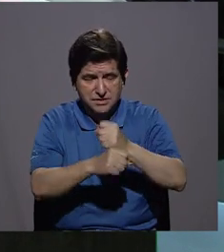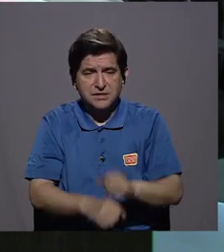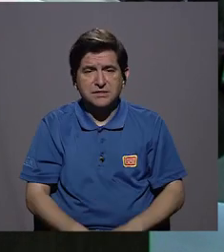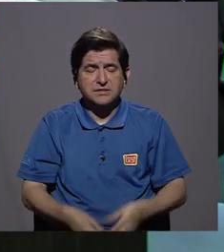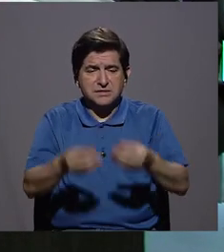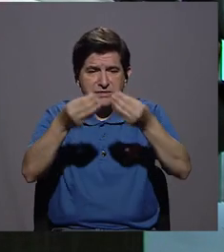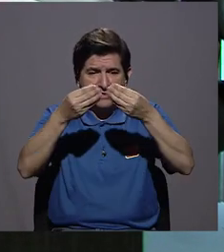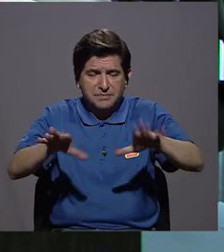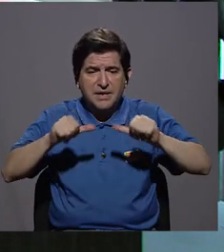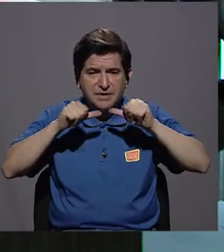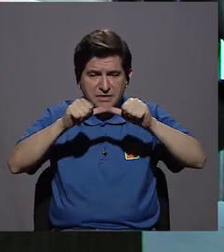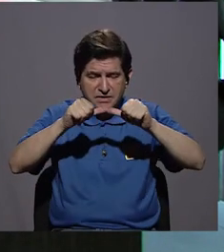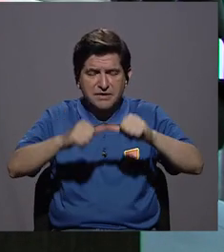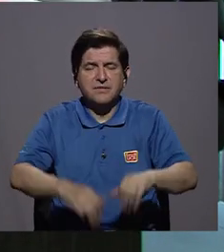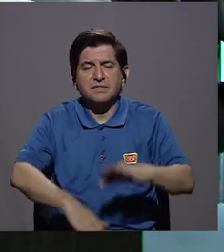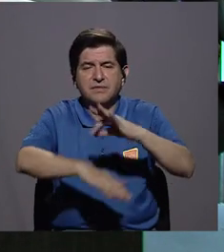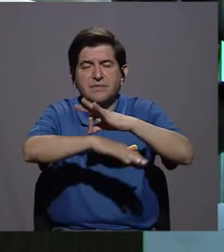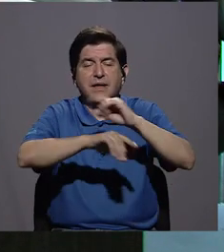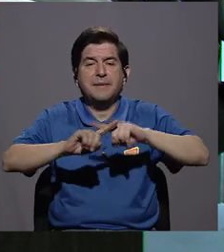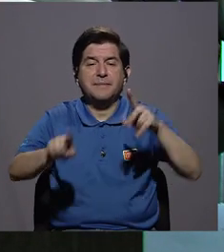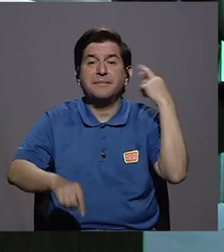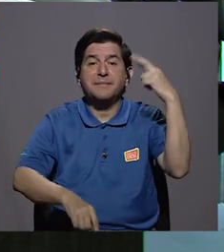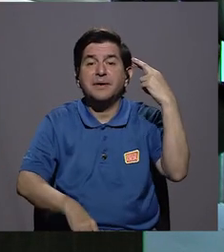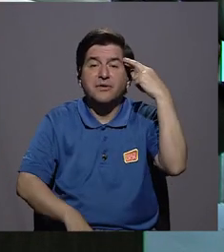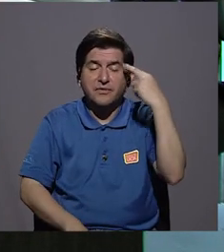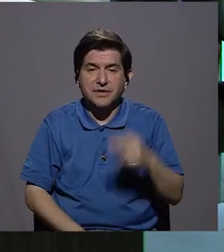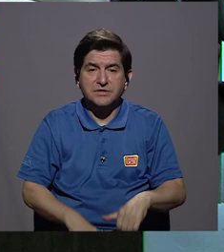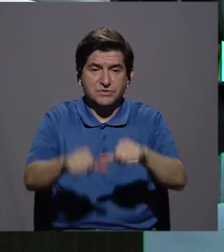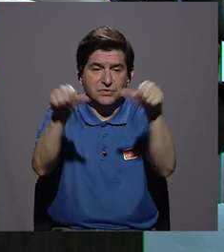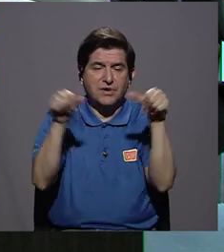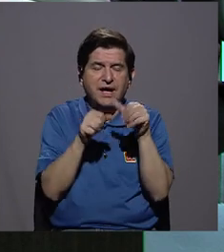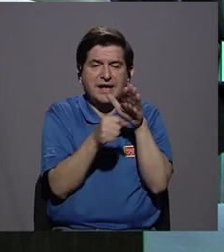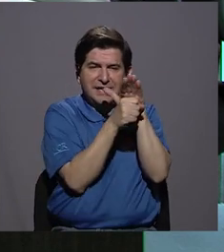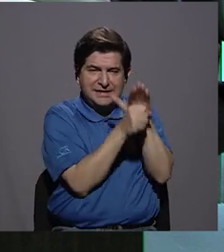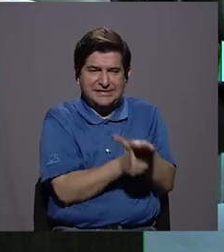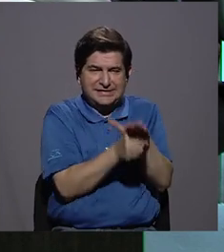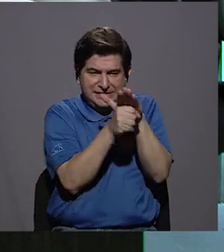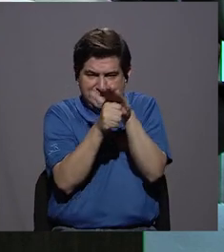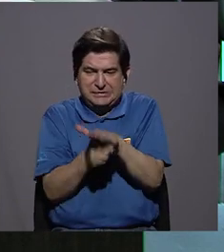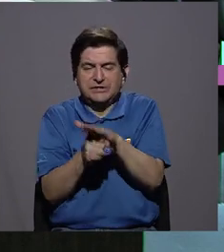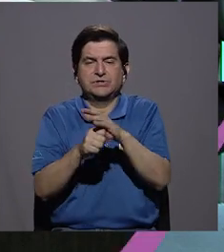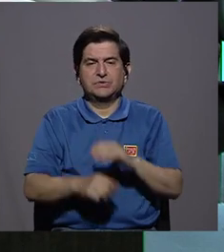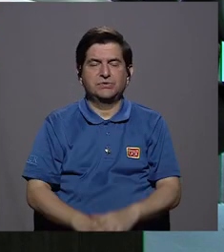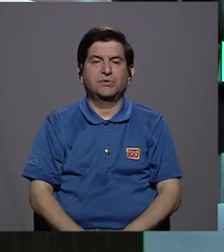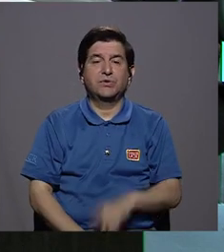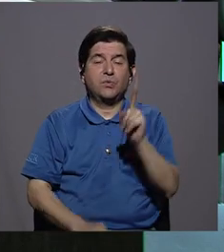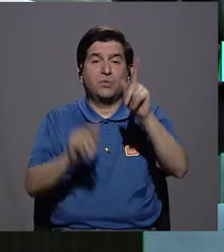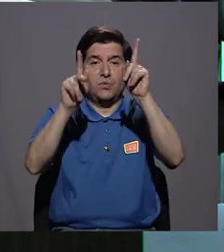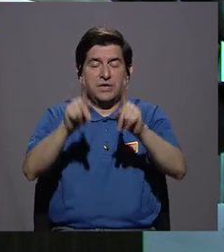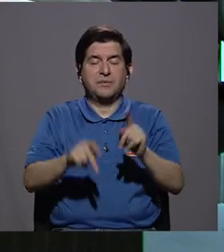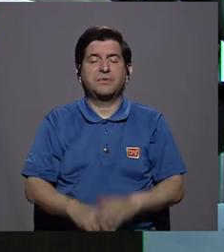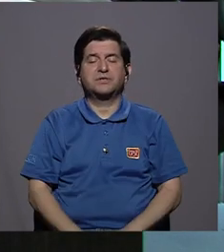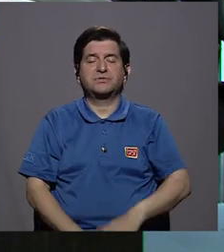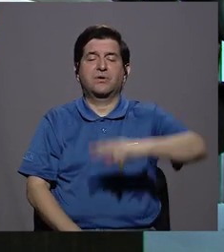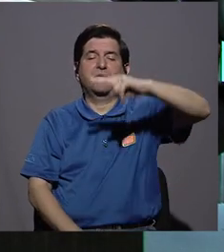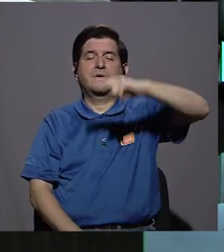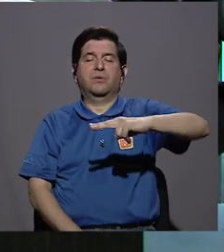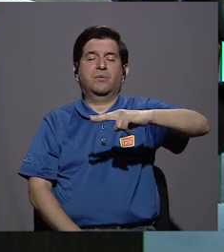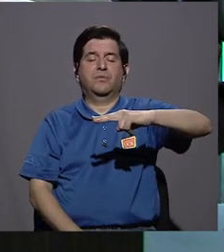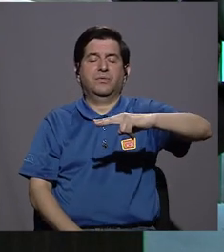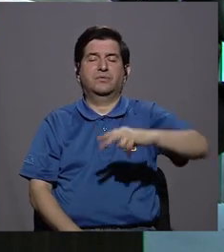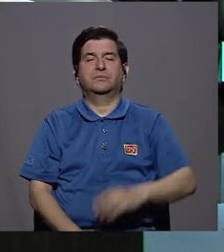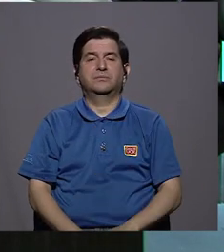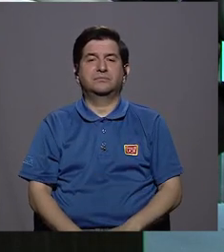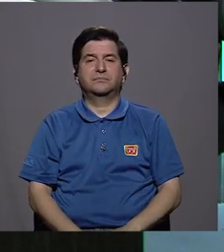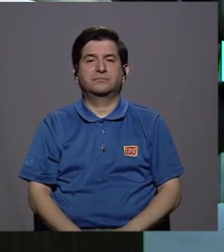¿verdad? Por pérdida de continuidad de la piel, pero es precisamente en zonas de presión, ¿verdad? Un paciente acostado, boca